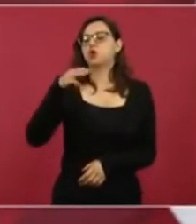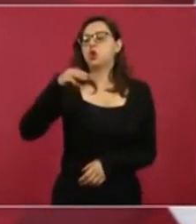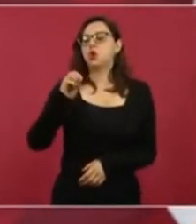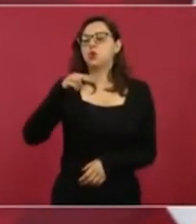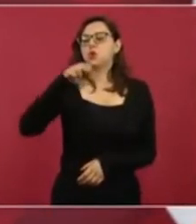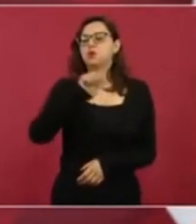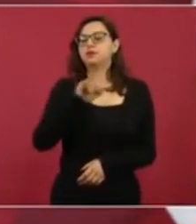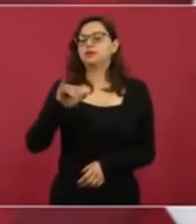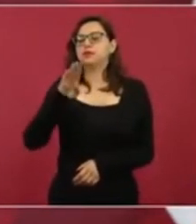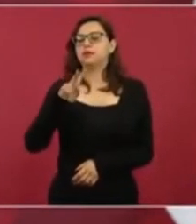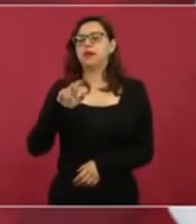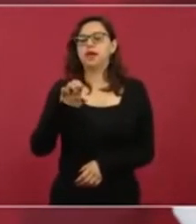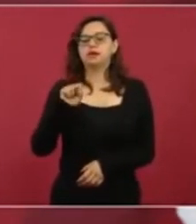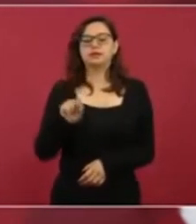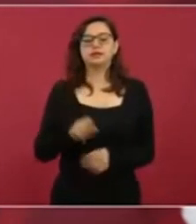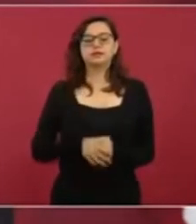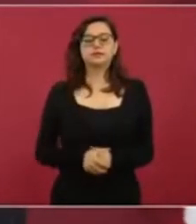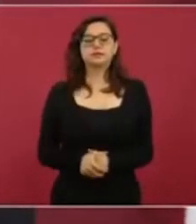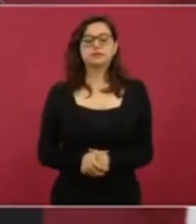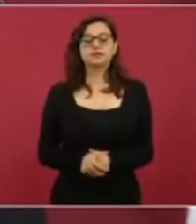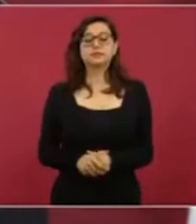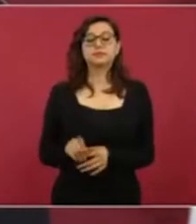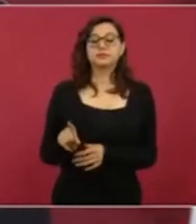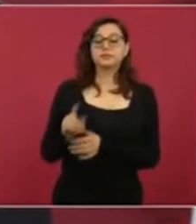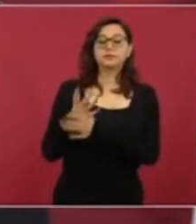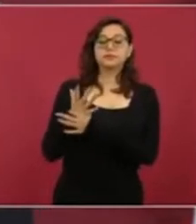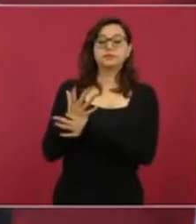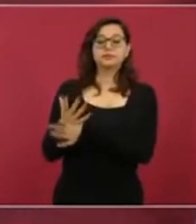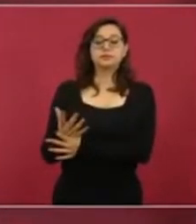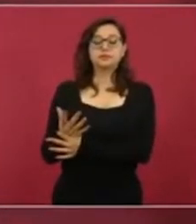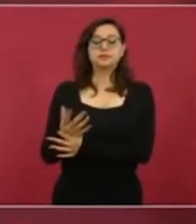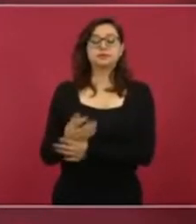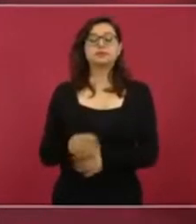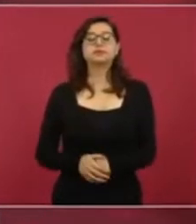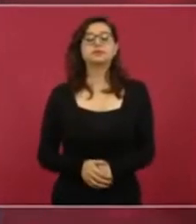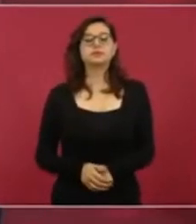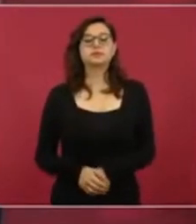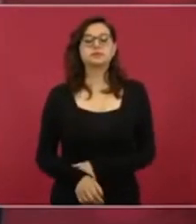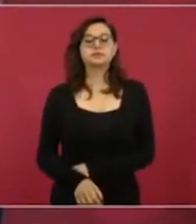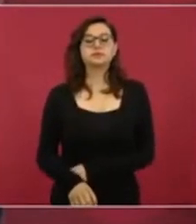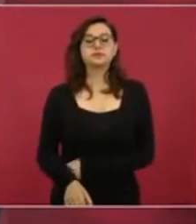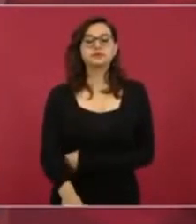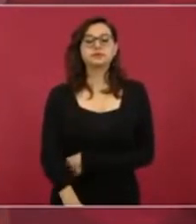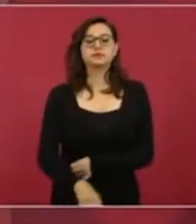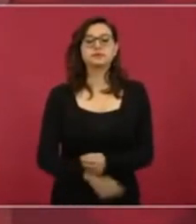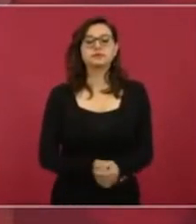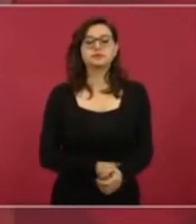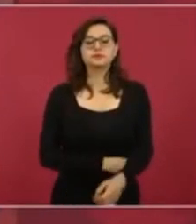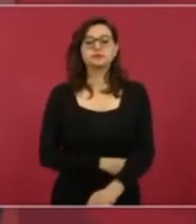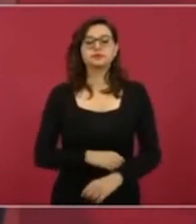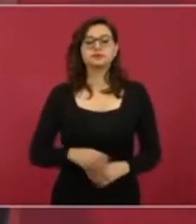la verdadera doctrina,